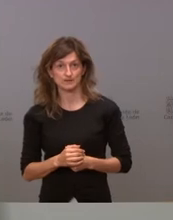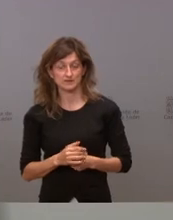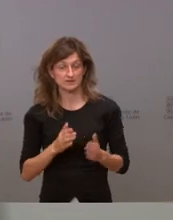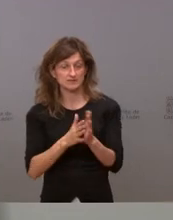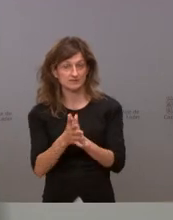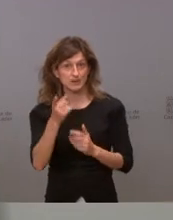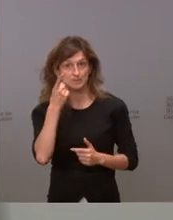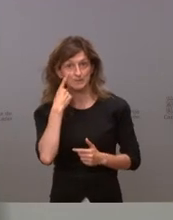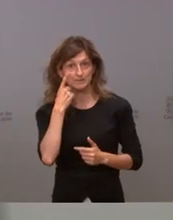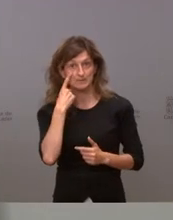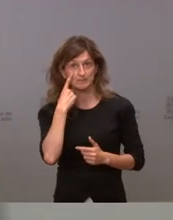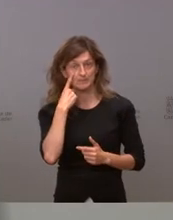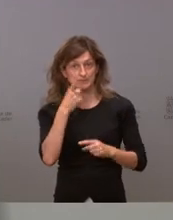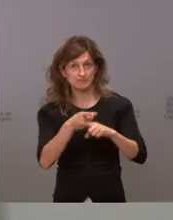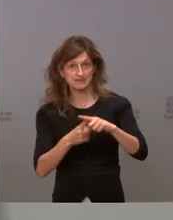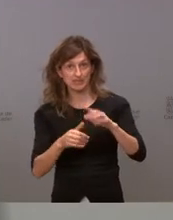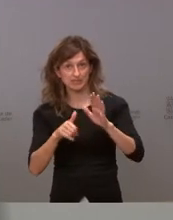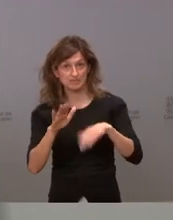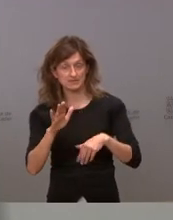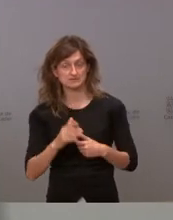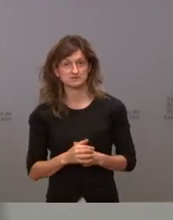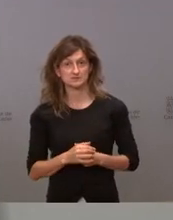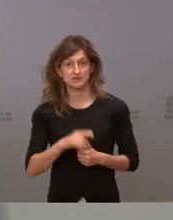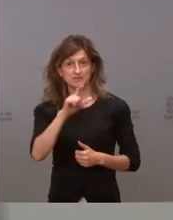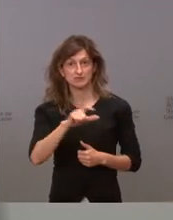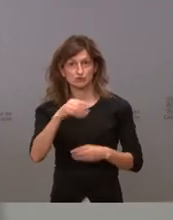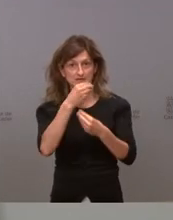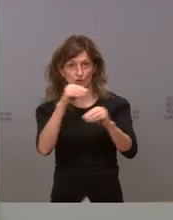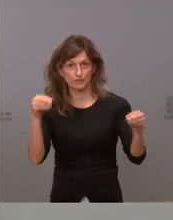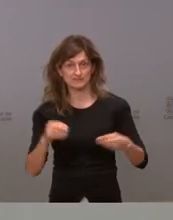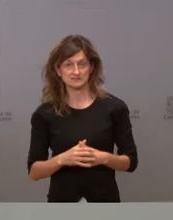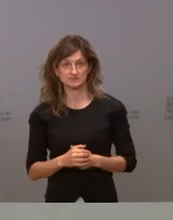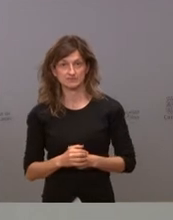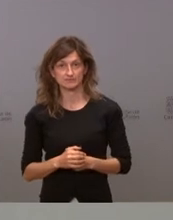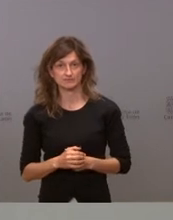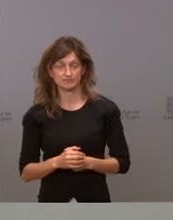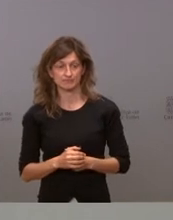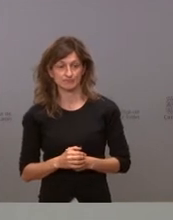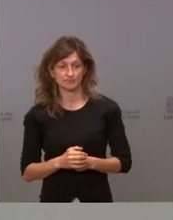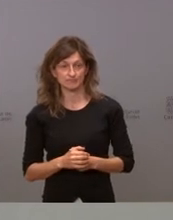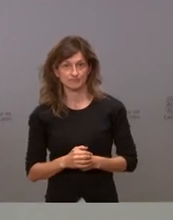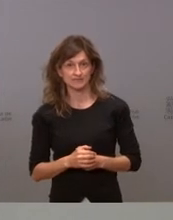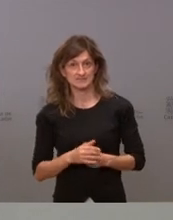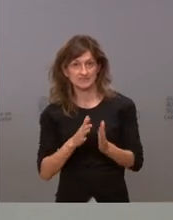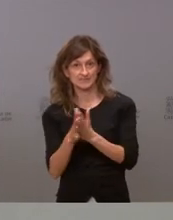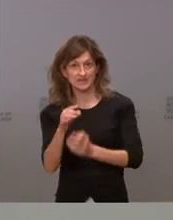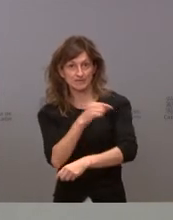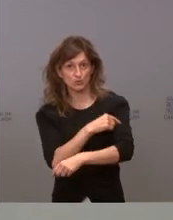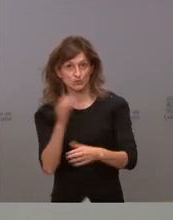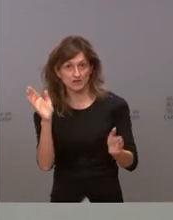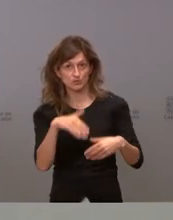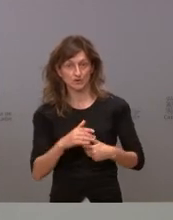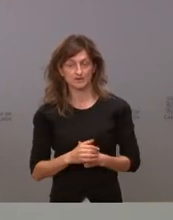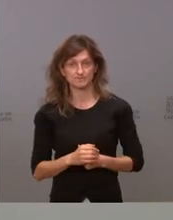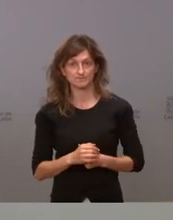mayoría más de la mitad son gente joven la que está ingresando son gente no vacunada y